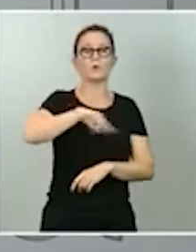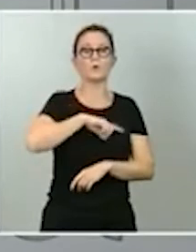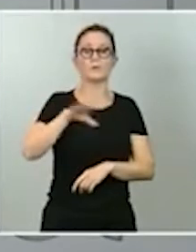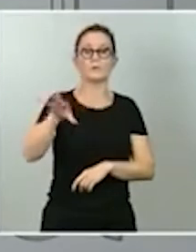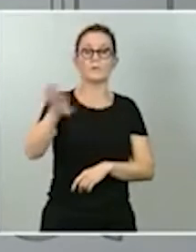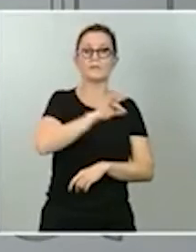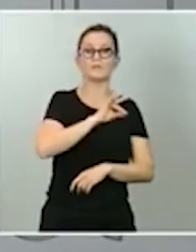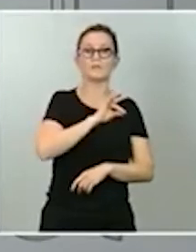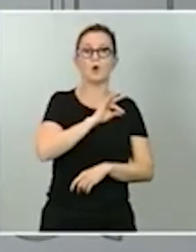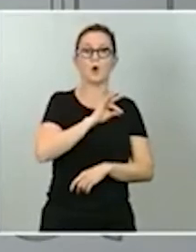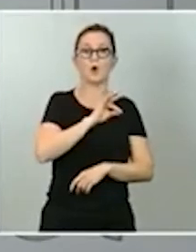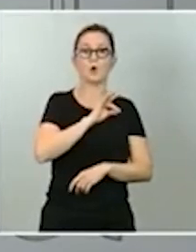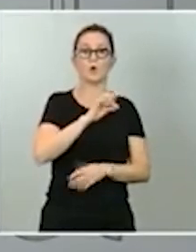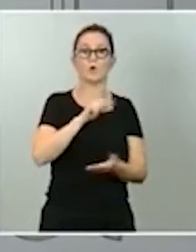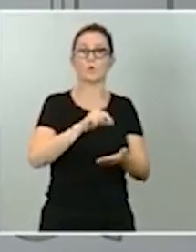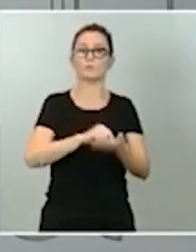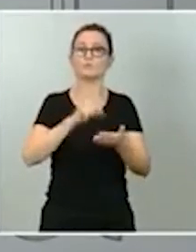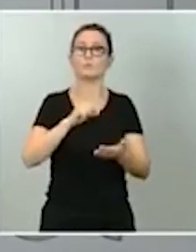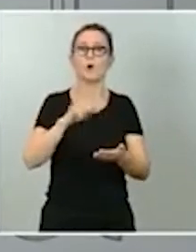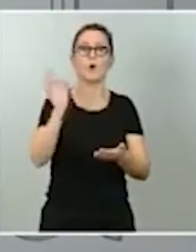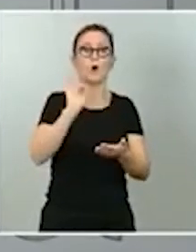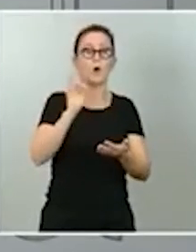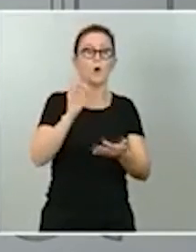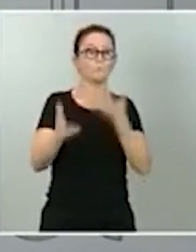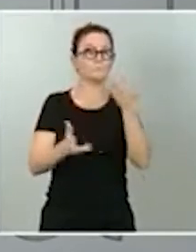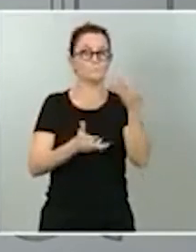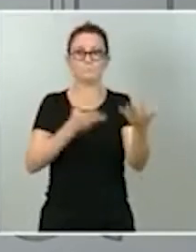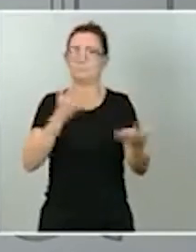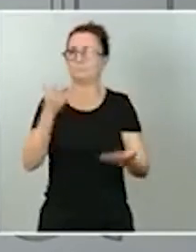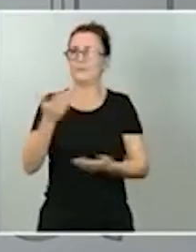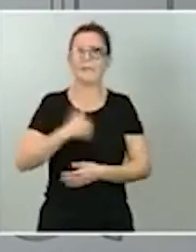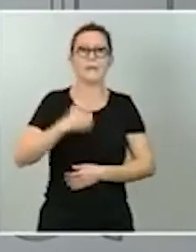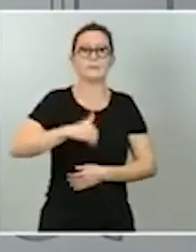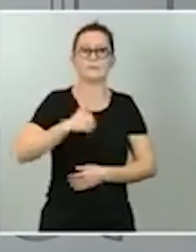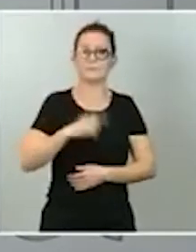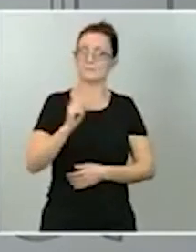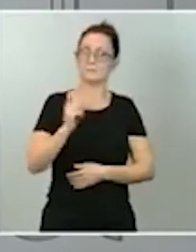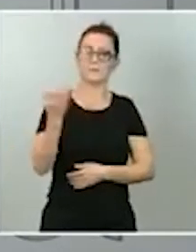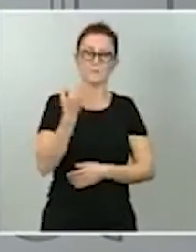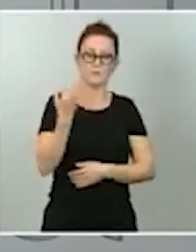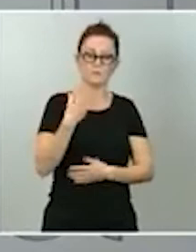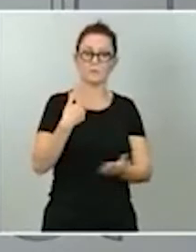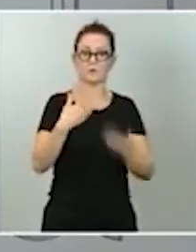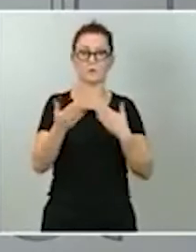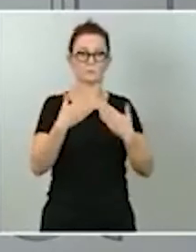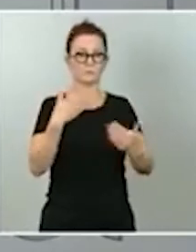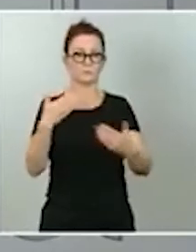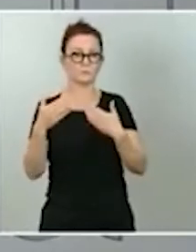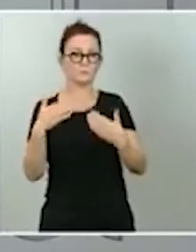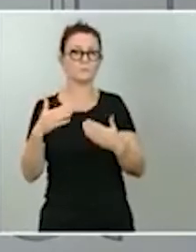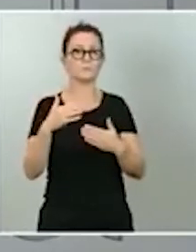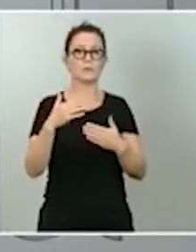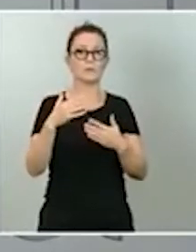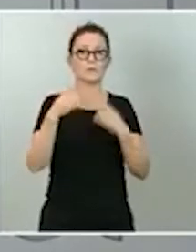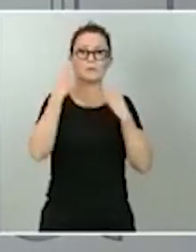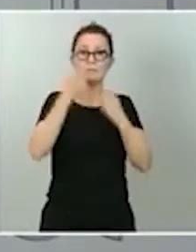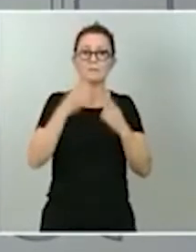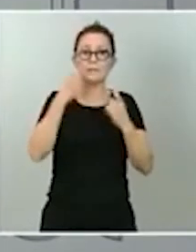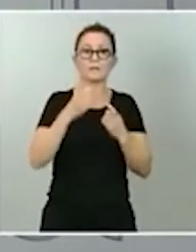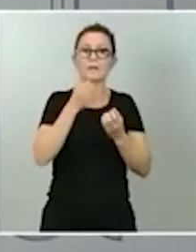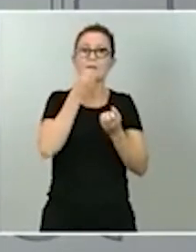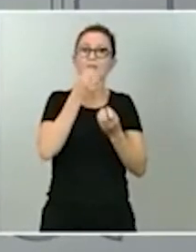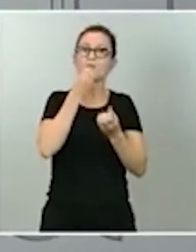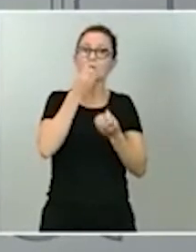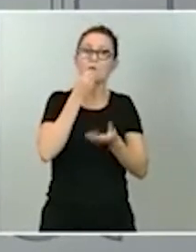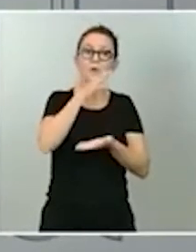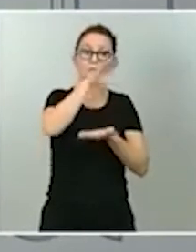precipitada, ni ninguna decisión en caliente. Se trata ahora de conversaciones discretas que permitan recabar la información de la gran parte